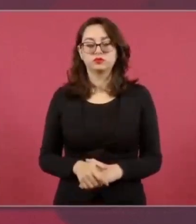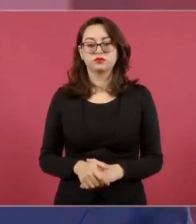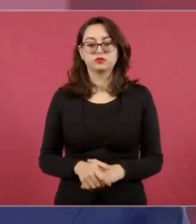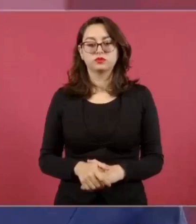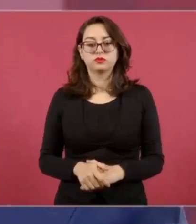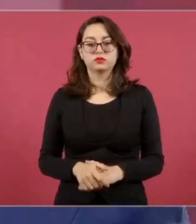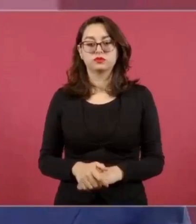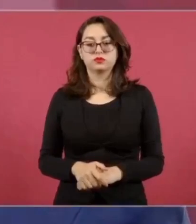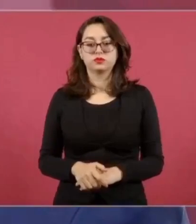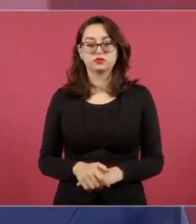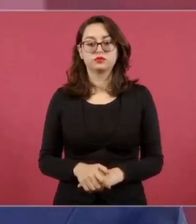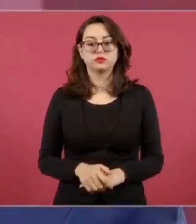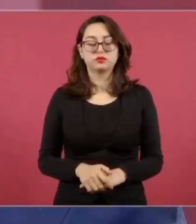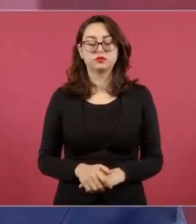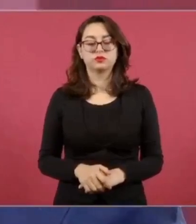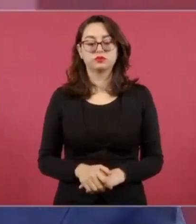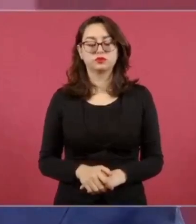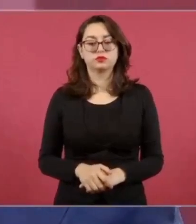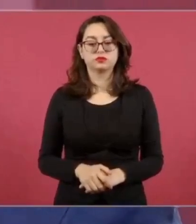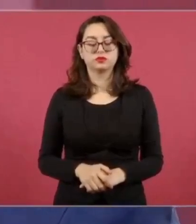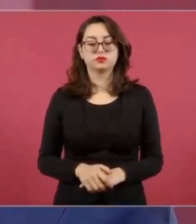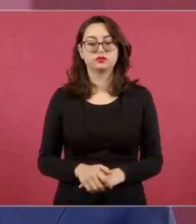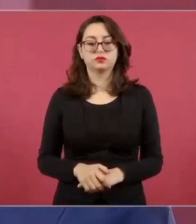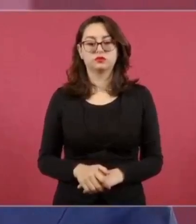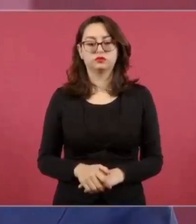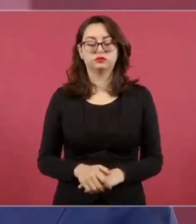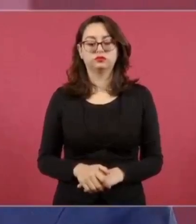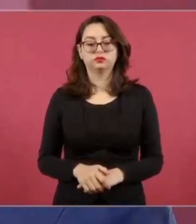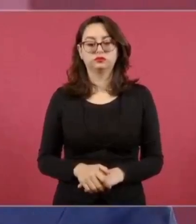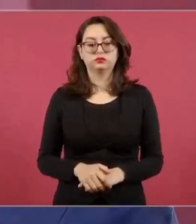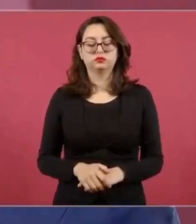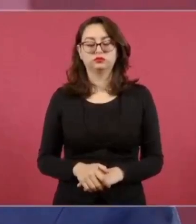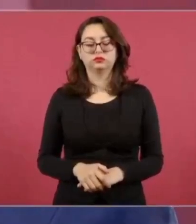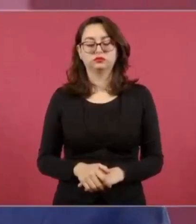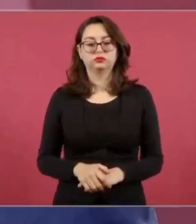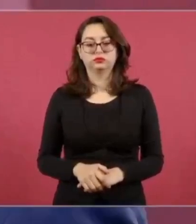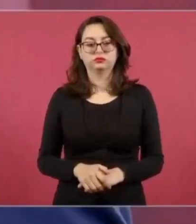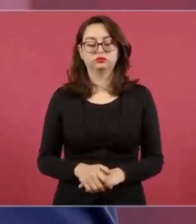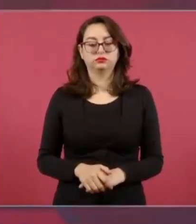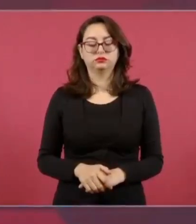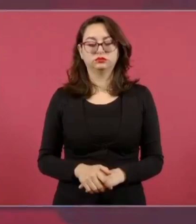deben haber terminado de levantarla,